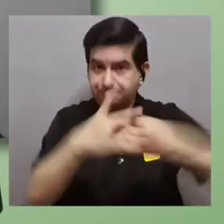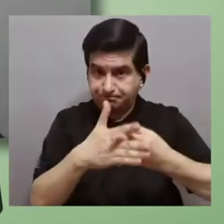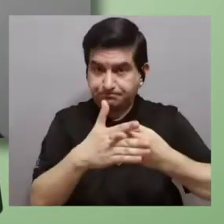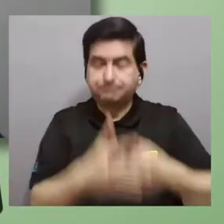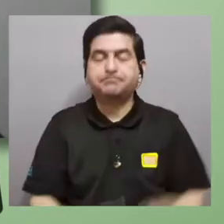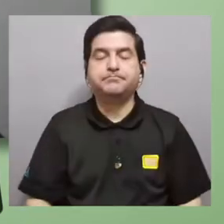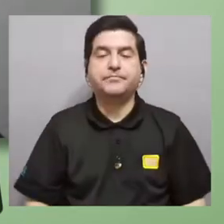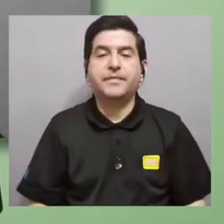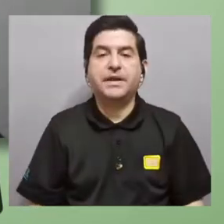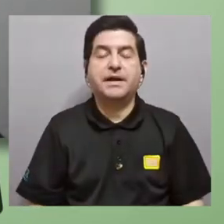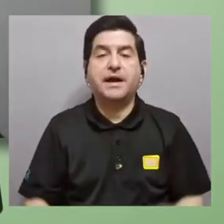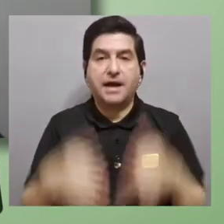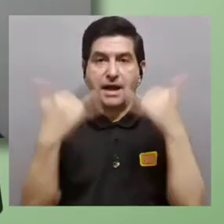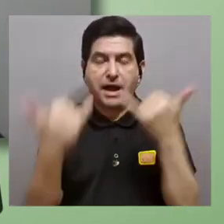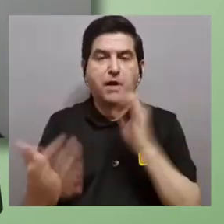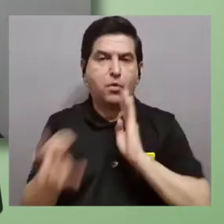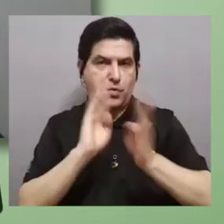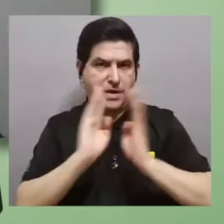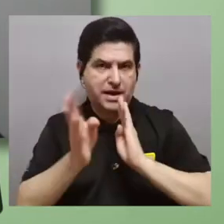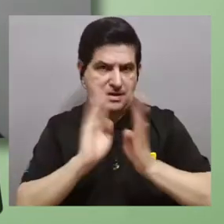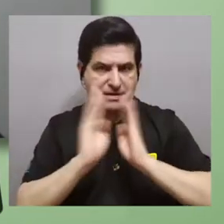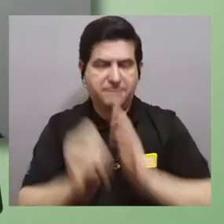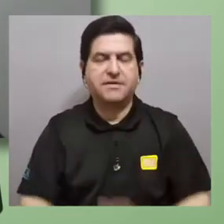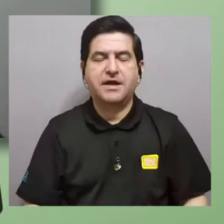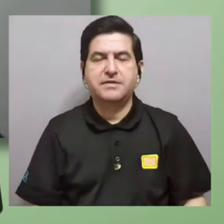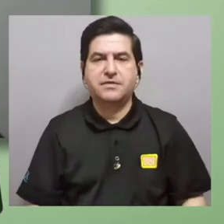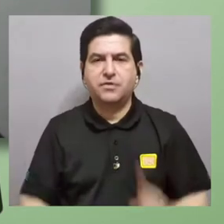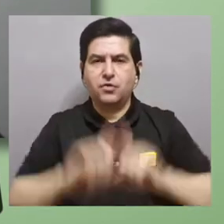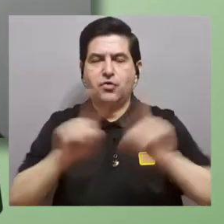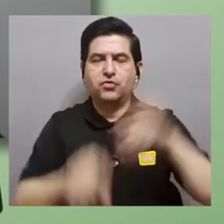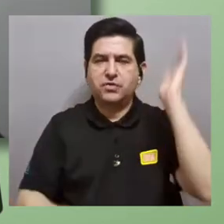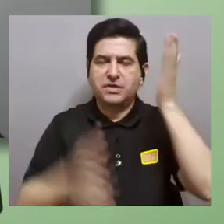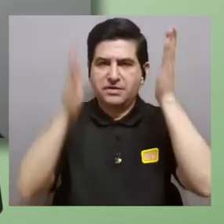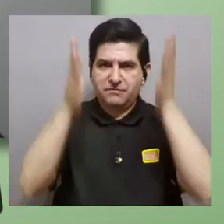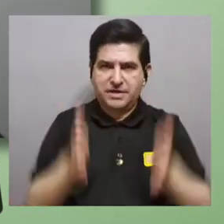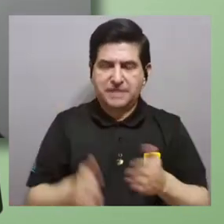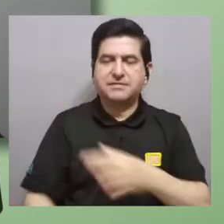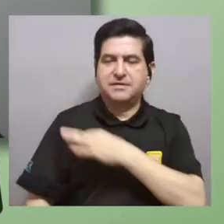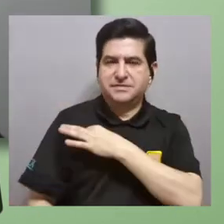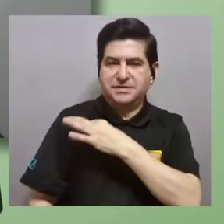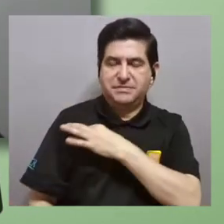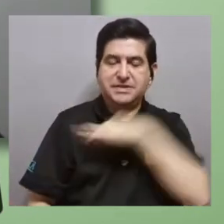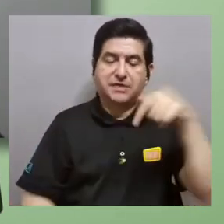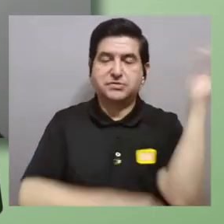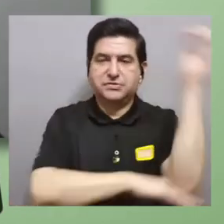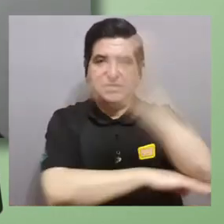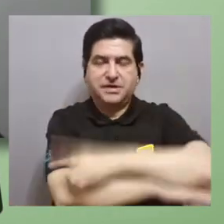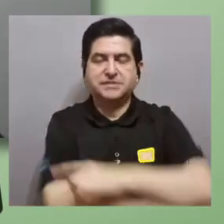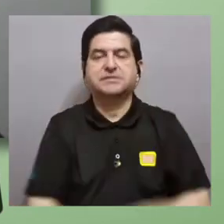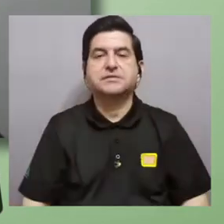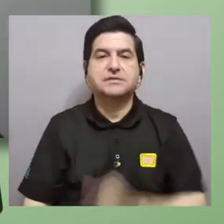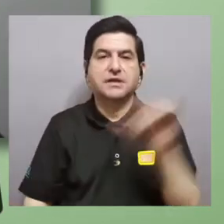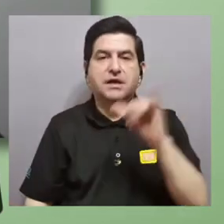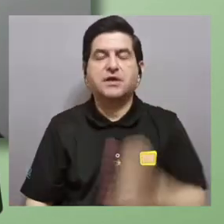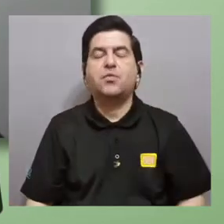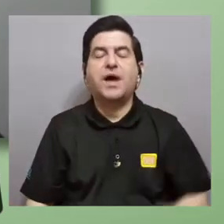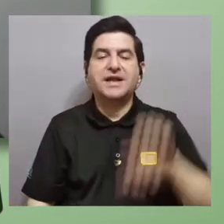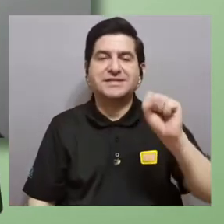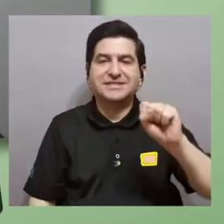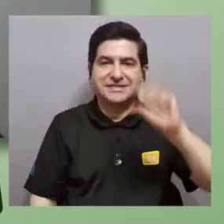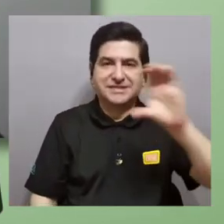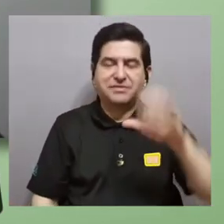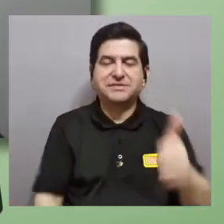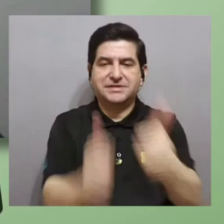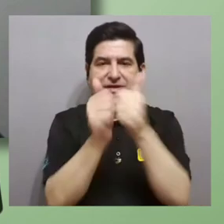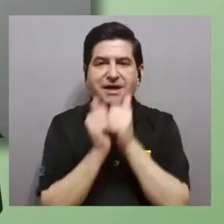vamos a empezar este el espacio para conversar un poco con nuestros expositores invitados el día de hoy entonces los vamos a invitar también